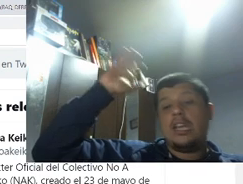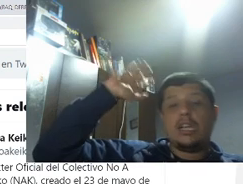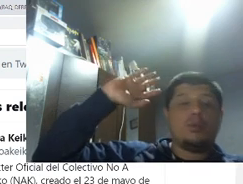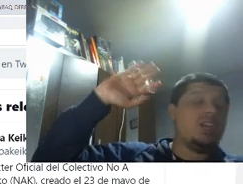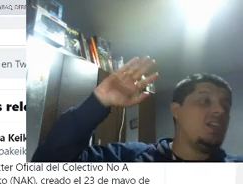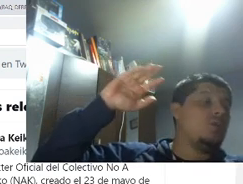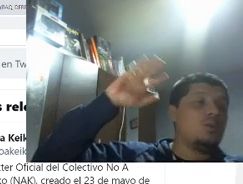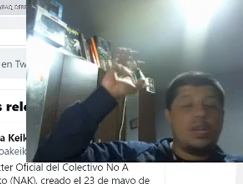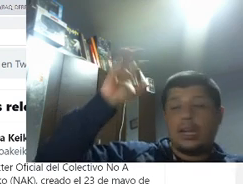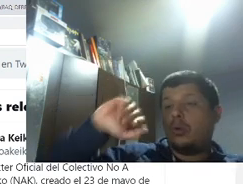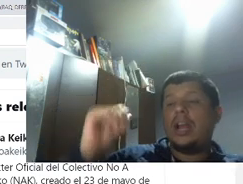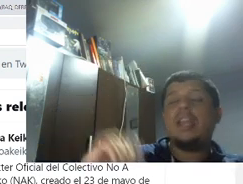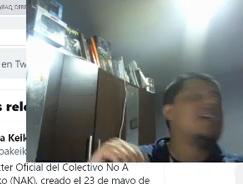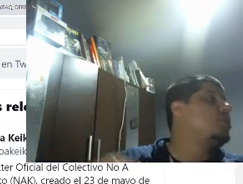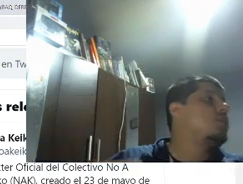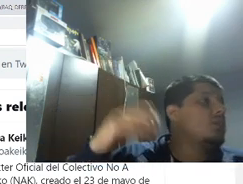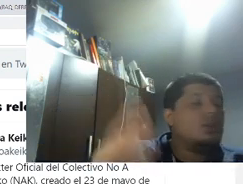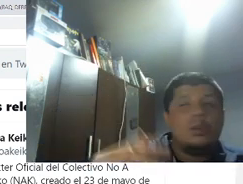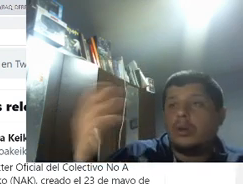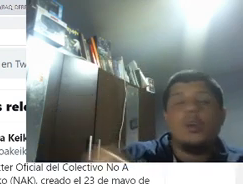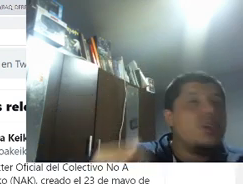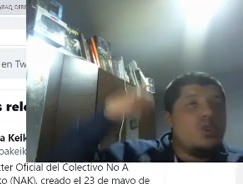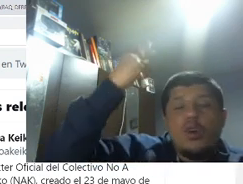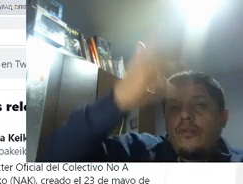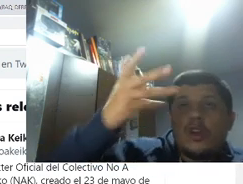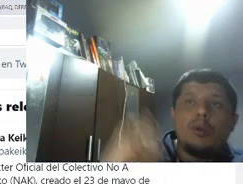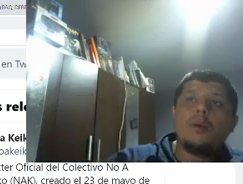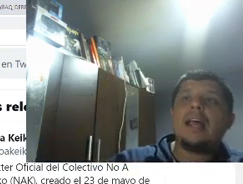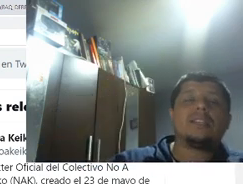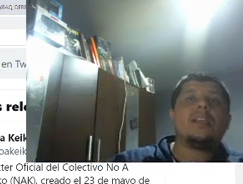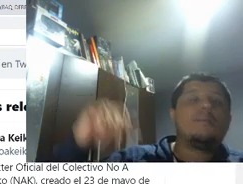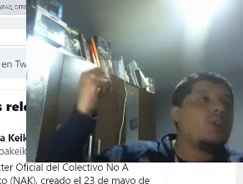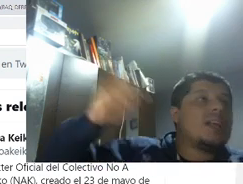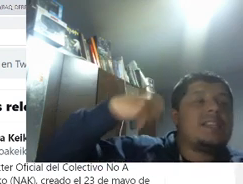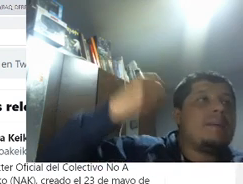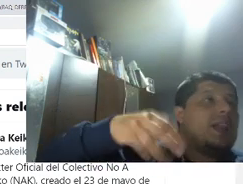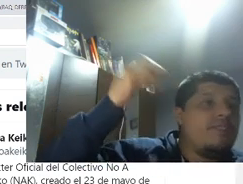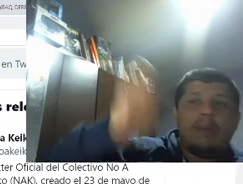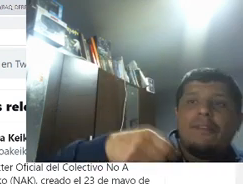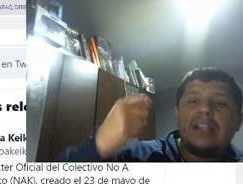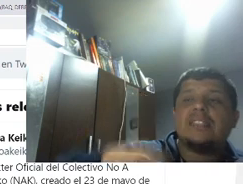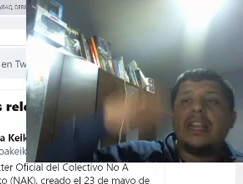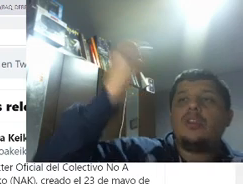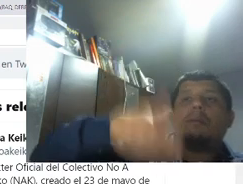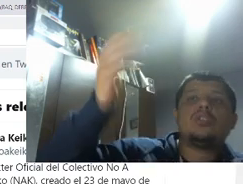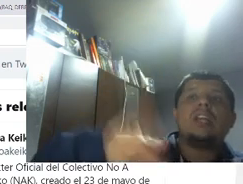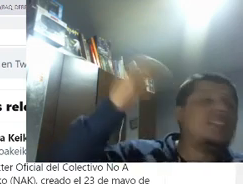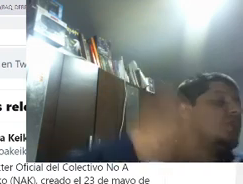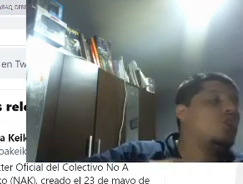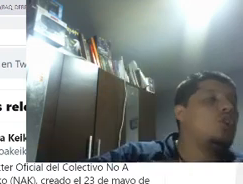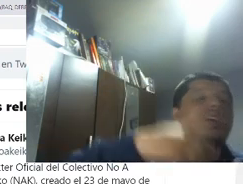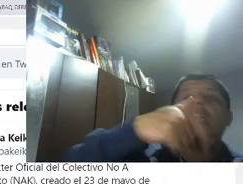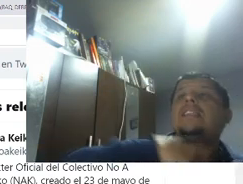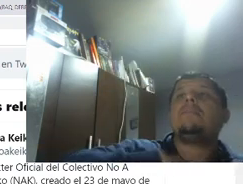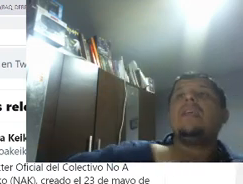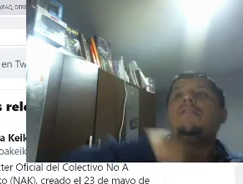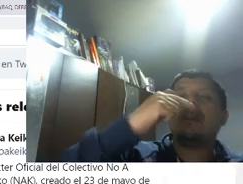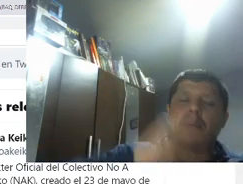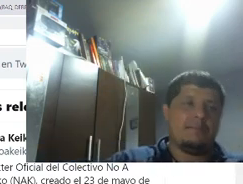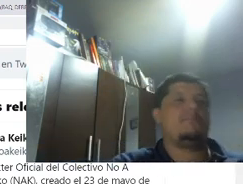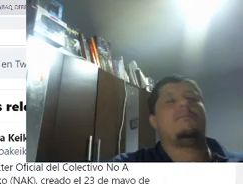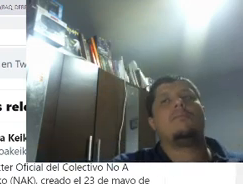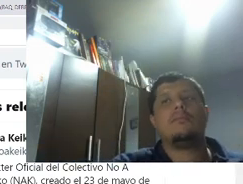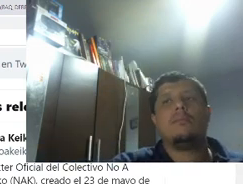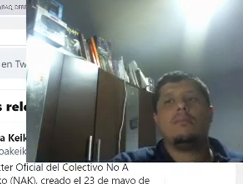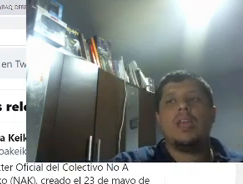sabía que por ahí hubo irregularidades. No, no, no, no, no. No fueron probadas. ¿Por qué ese tema es la firma falsa? Salieron las personas a decir, no, no, no. Es en mi